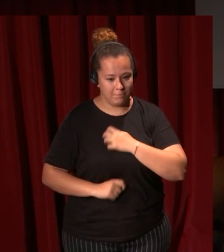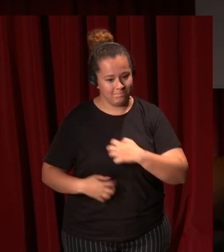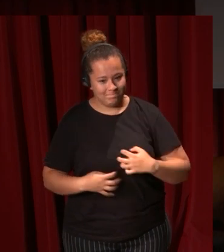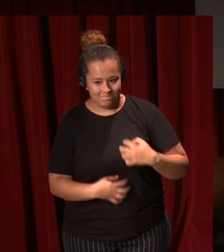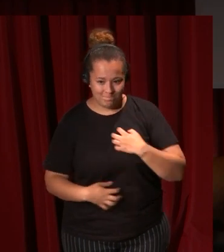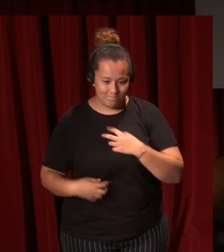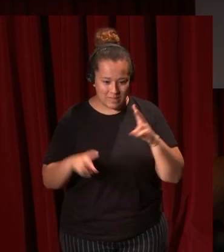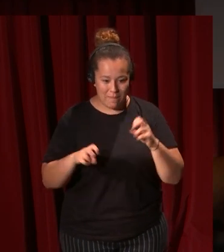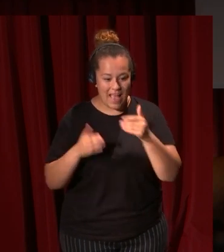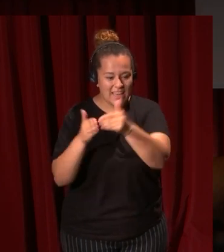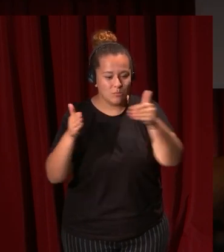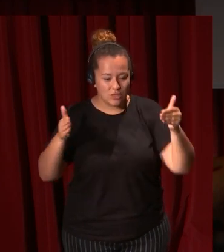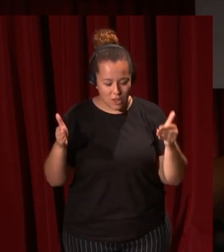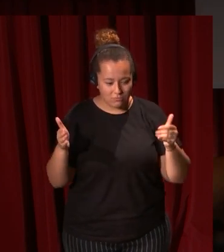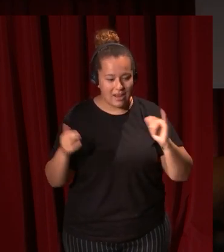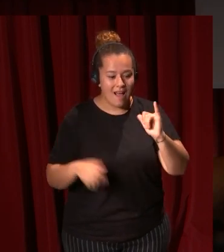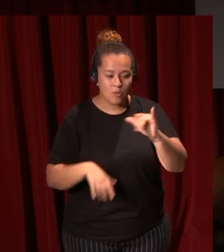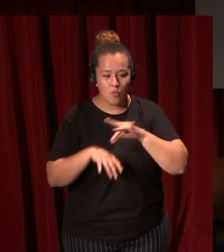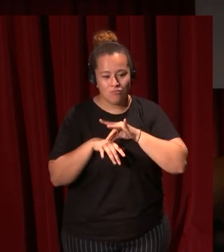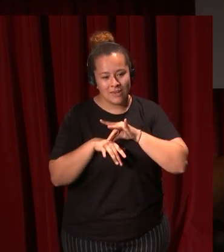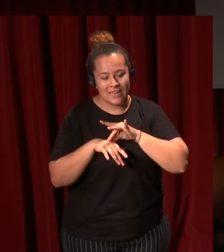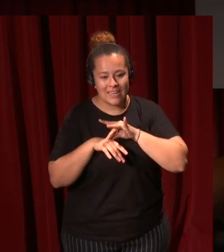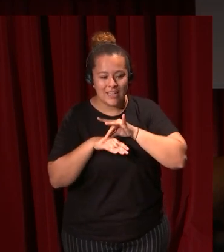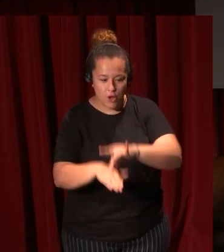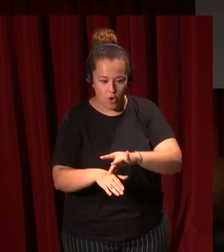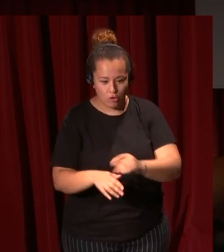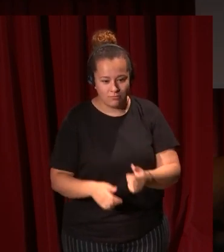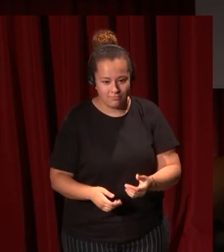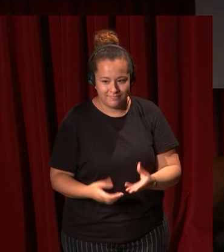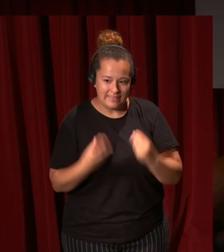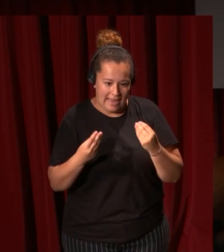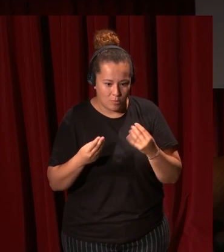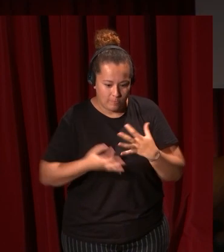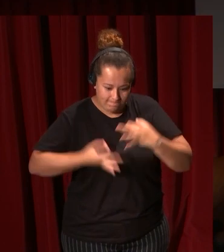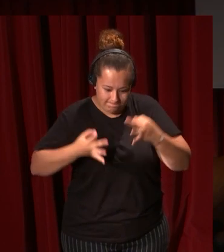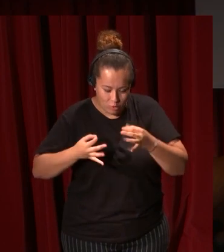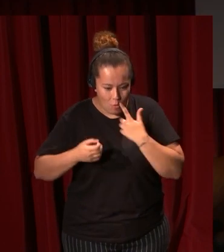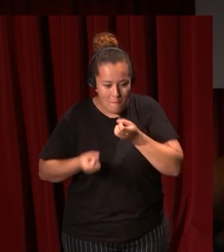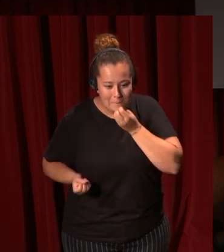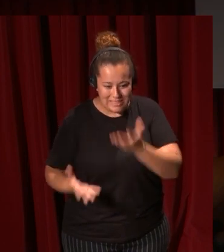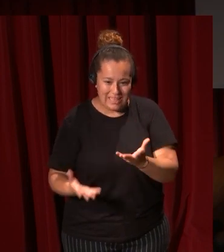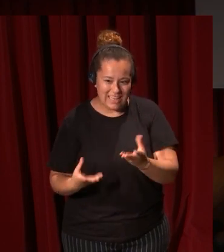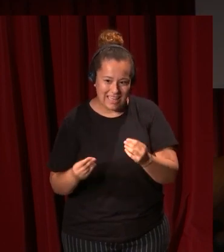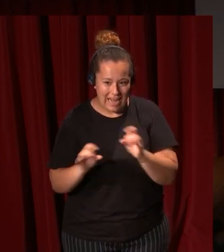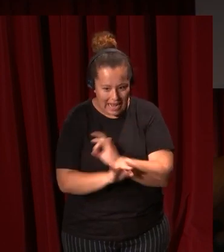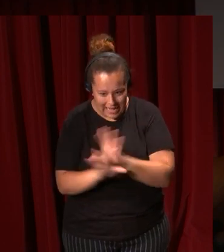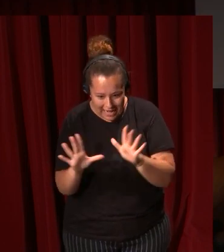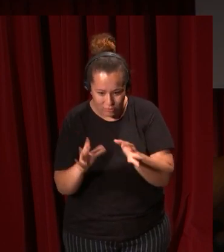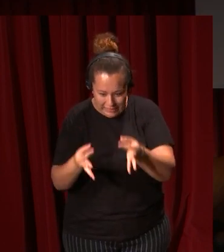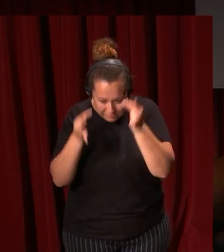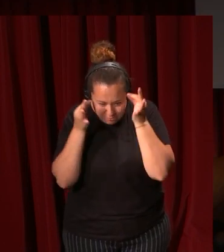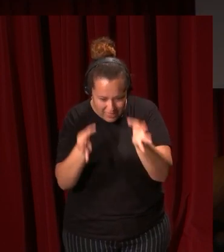exposición es la de tener un guión tan encorsetado digamos o un mensaje tan claro tan